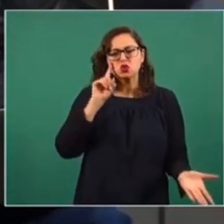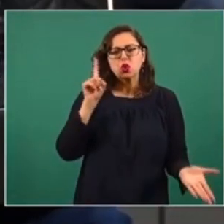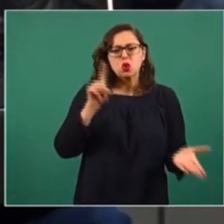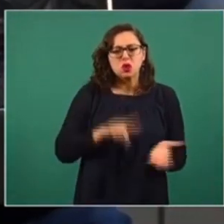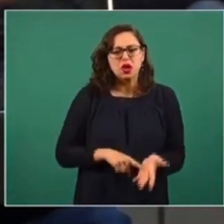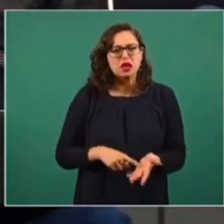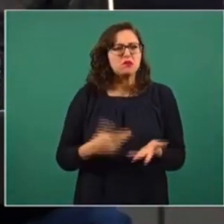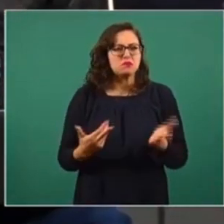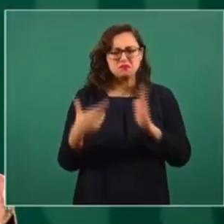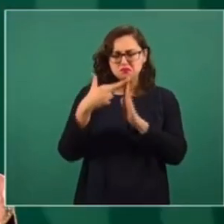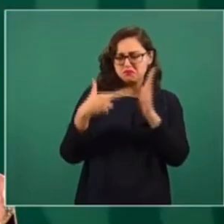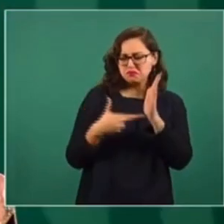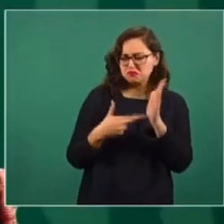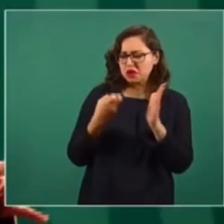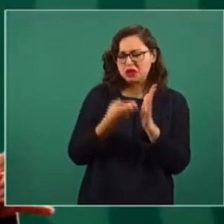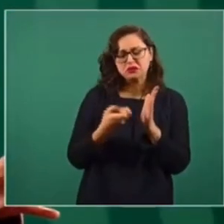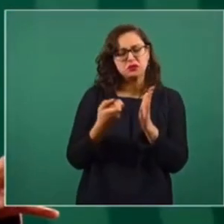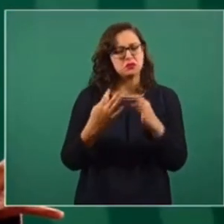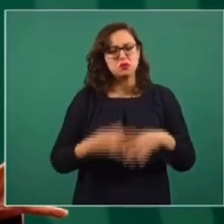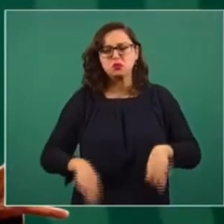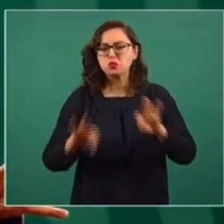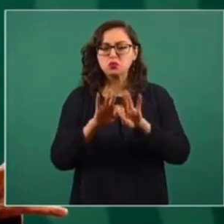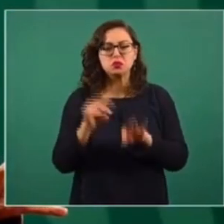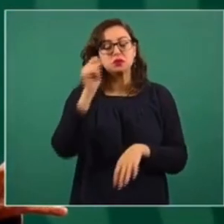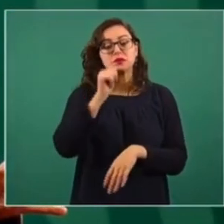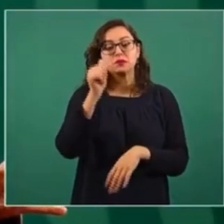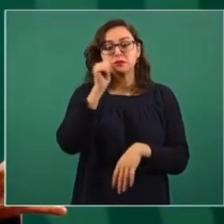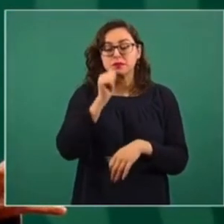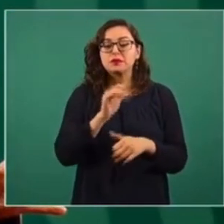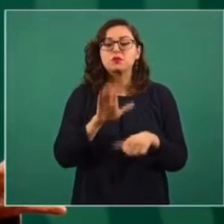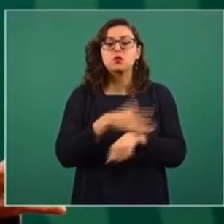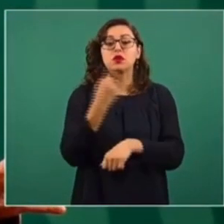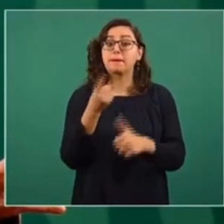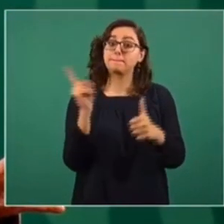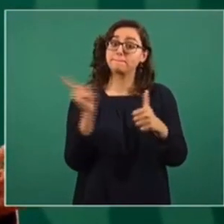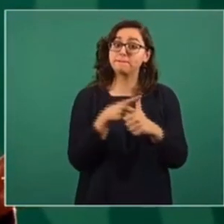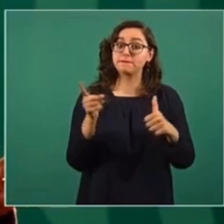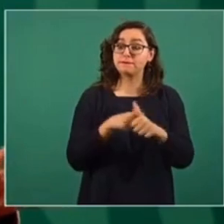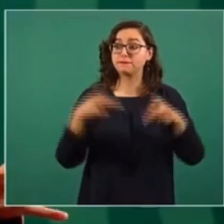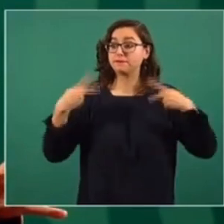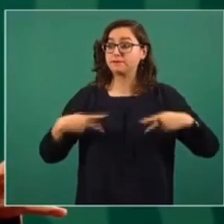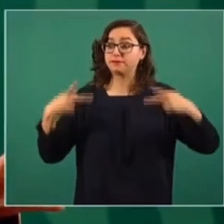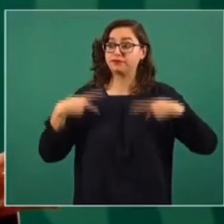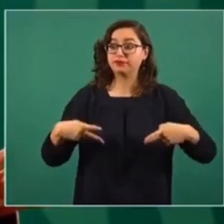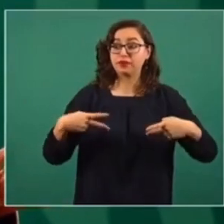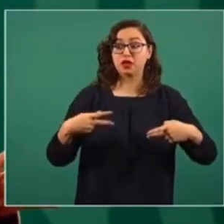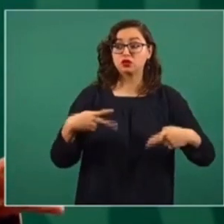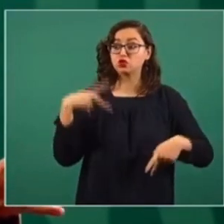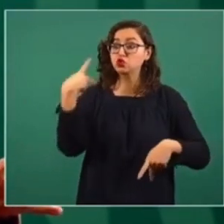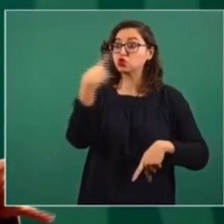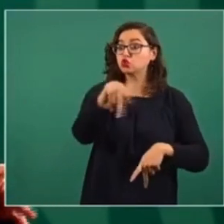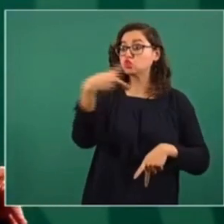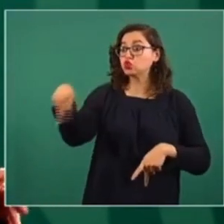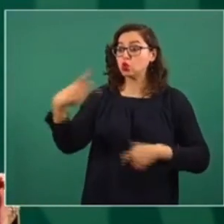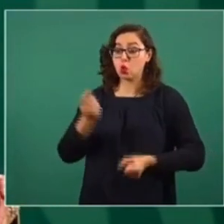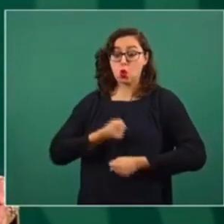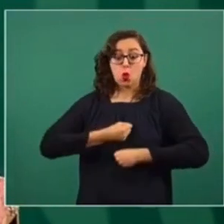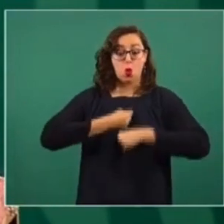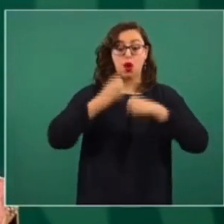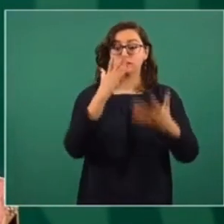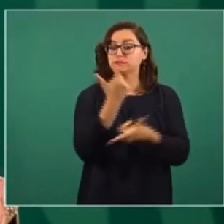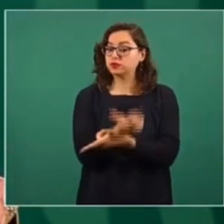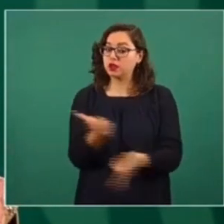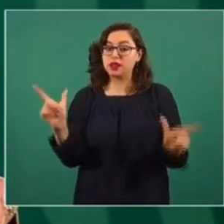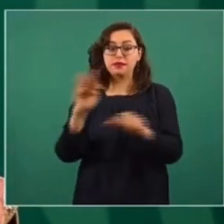creo que, primero, defender la libertad de expresión en todo y en todos los sentidos. Segundo,